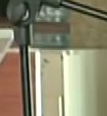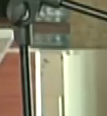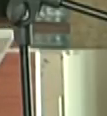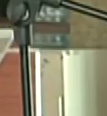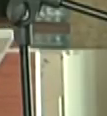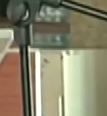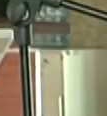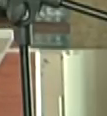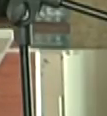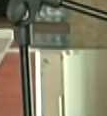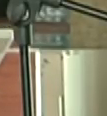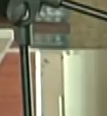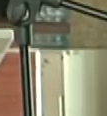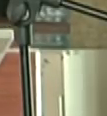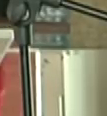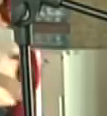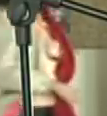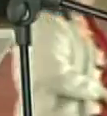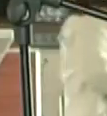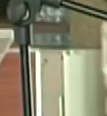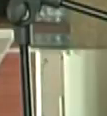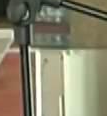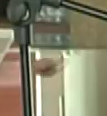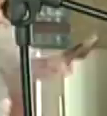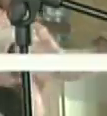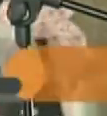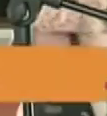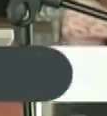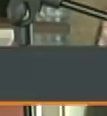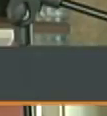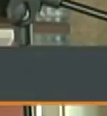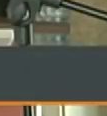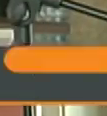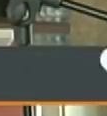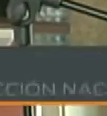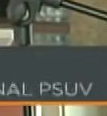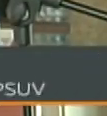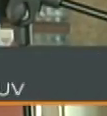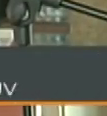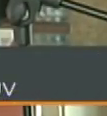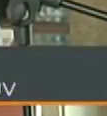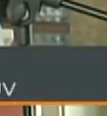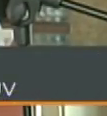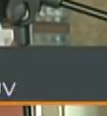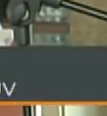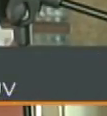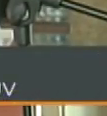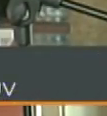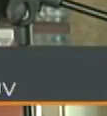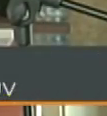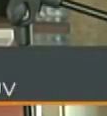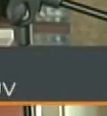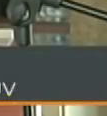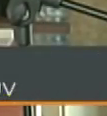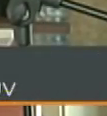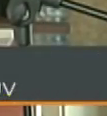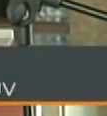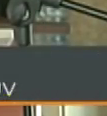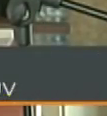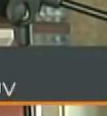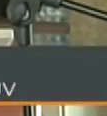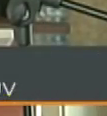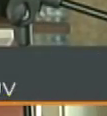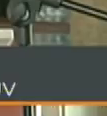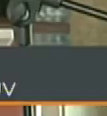sí nosotros viajamos recientemente a república dominicana ahí nos reunimos con el canciller de república dominicana Miguel